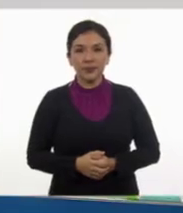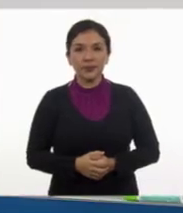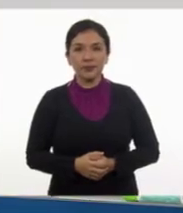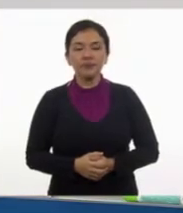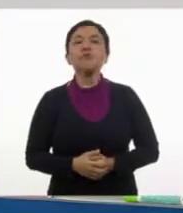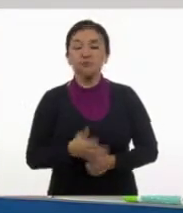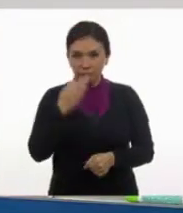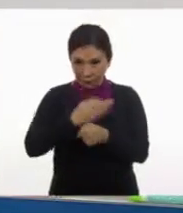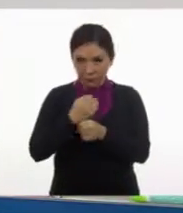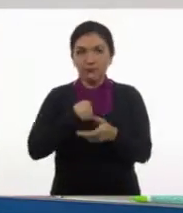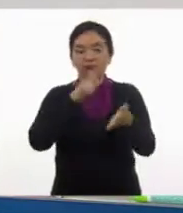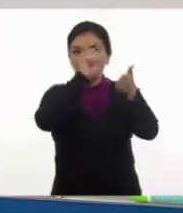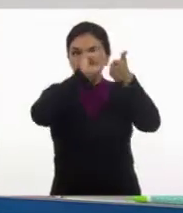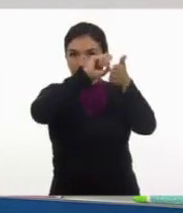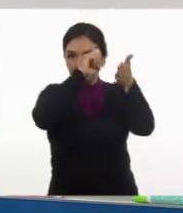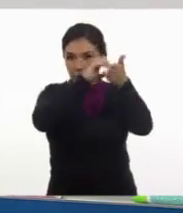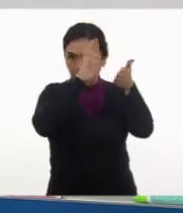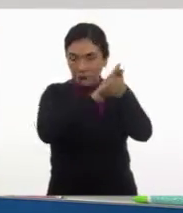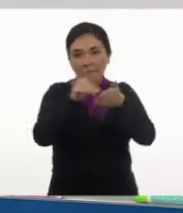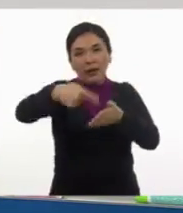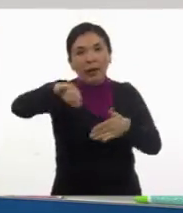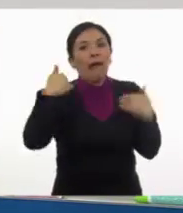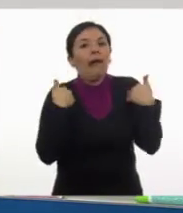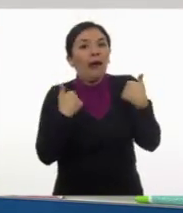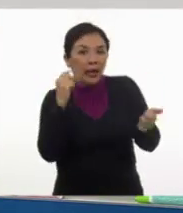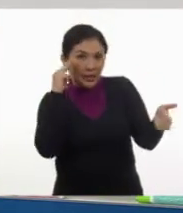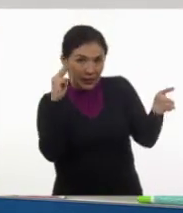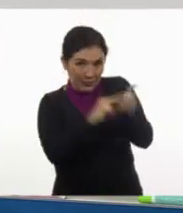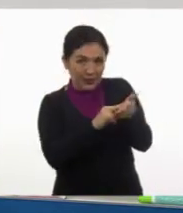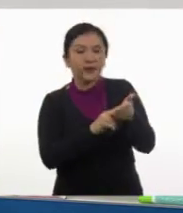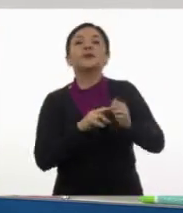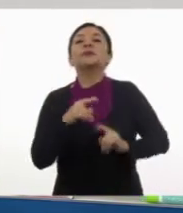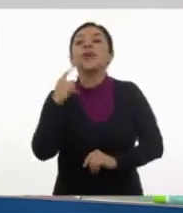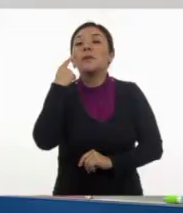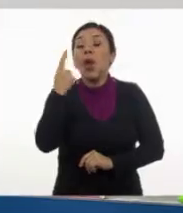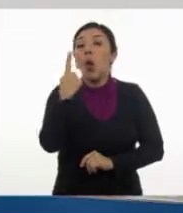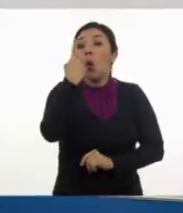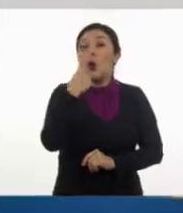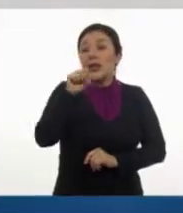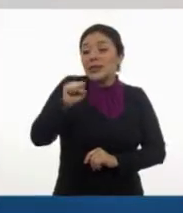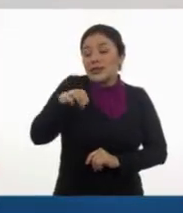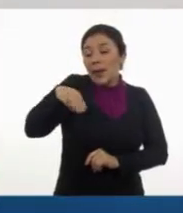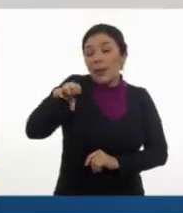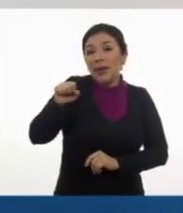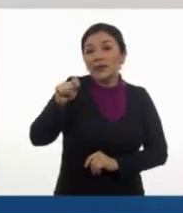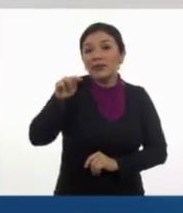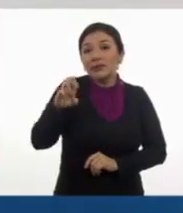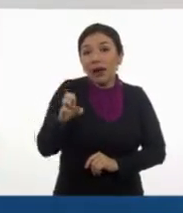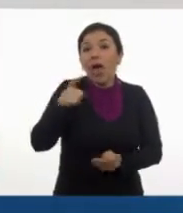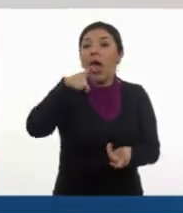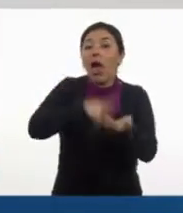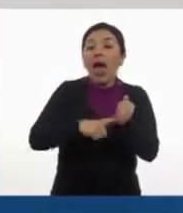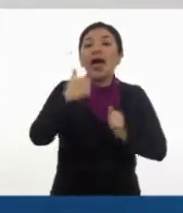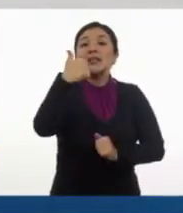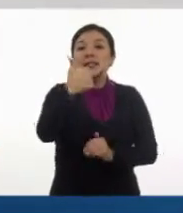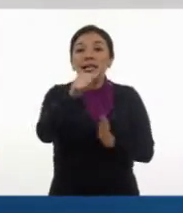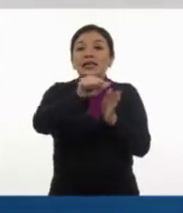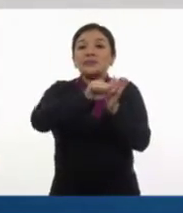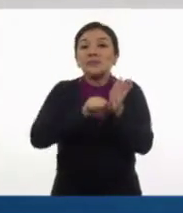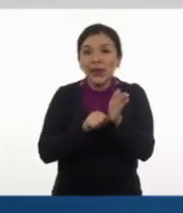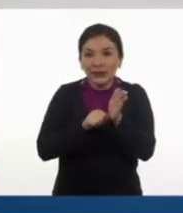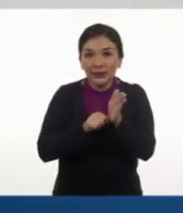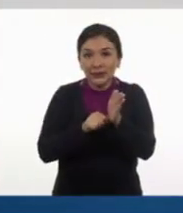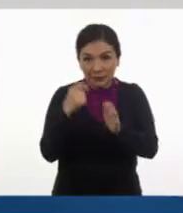Vamos a anotarlo aquí para que nos quede más claro. Entonces, un semestre equivale a seis